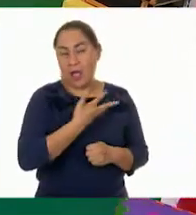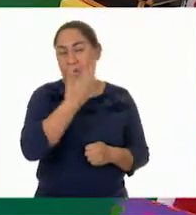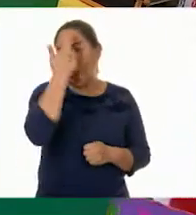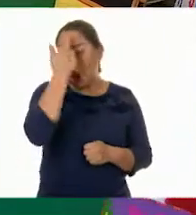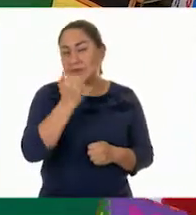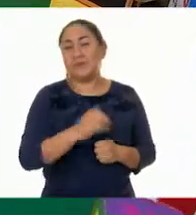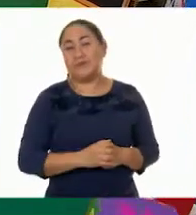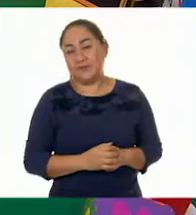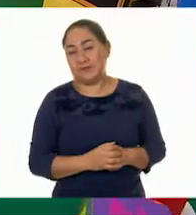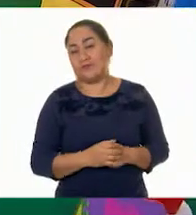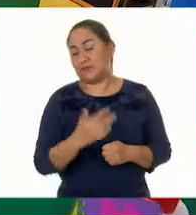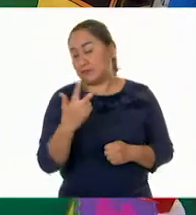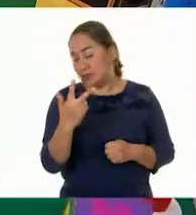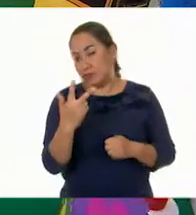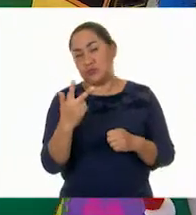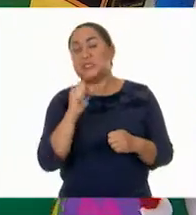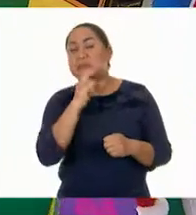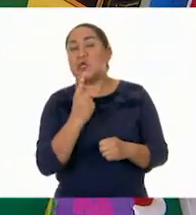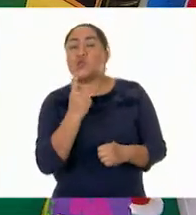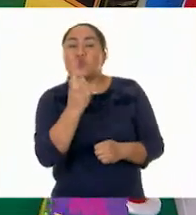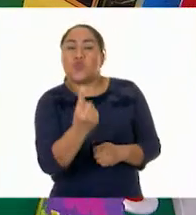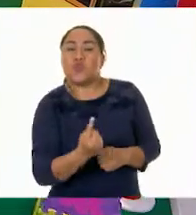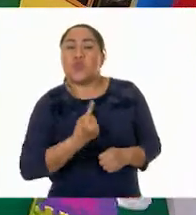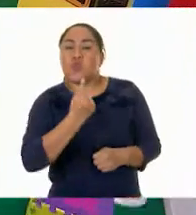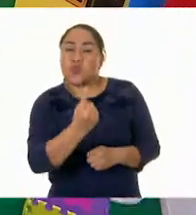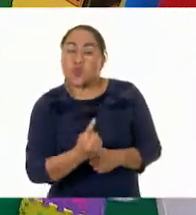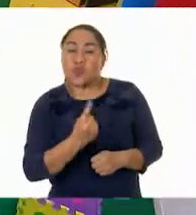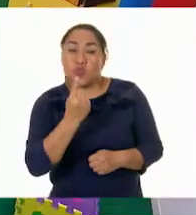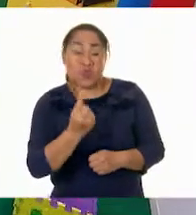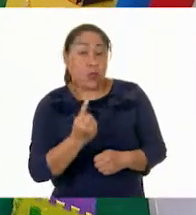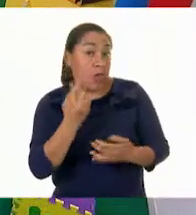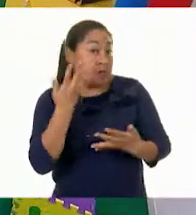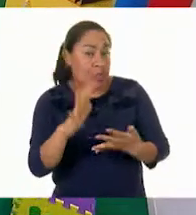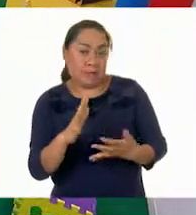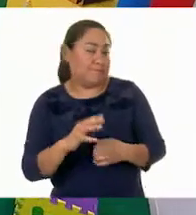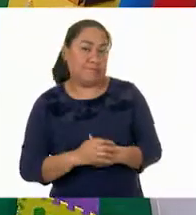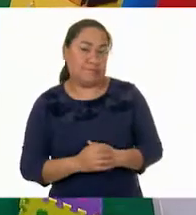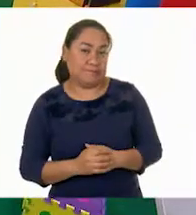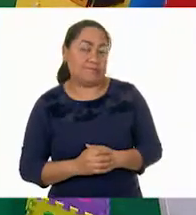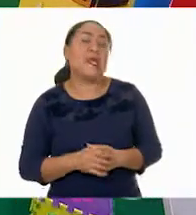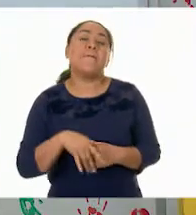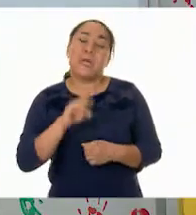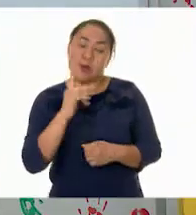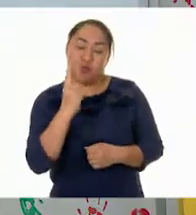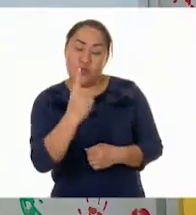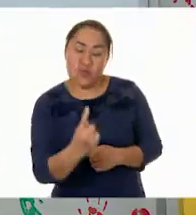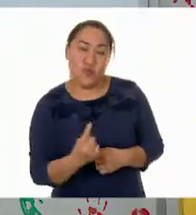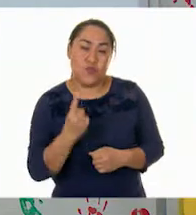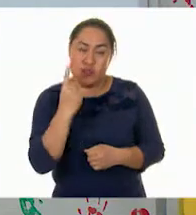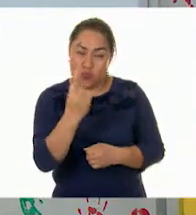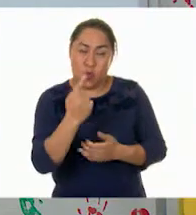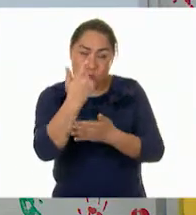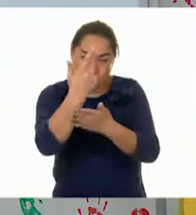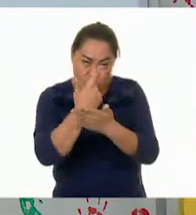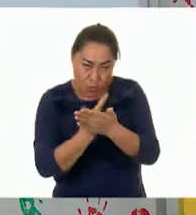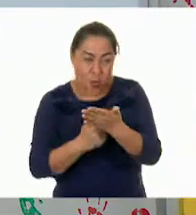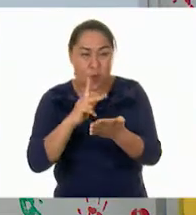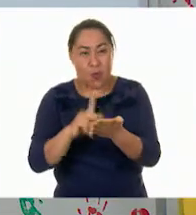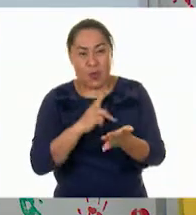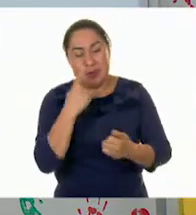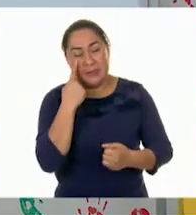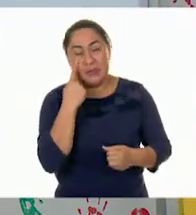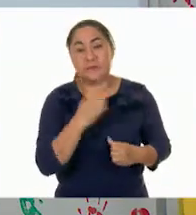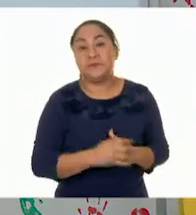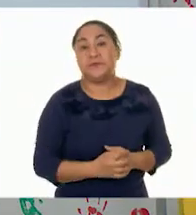aunque siguen siendo unidades, no es una decena. No. Pero es un salto ya no tan pequeñito. Pero contemos nuevamente. Claro.